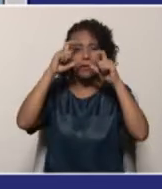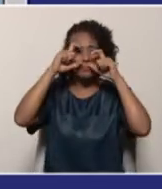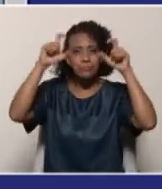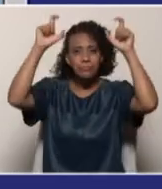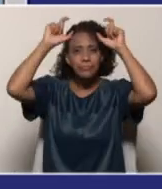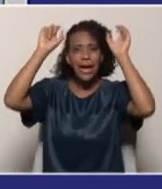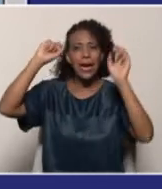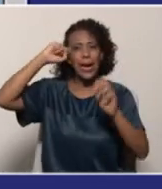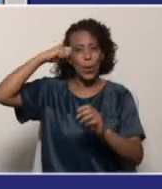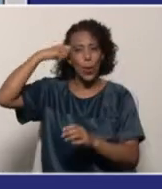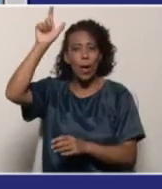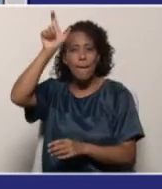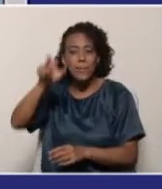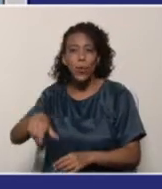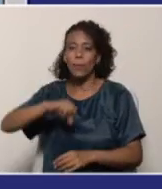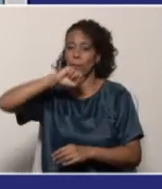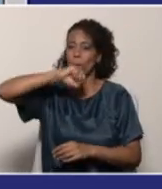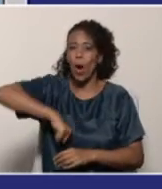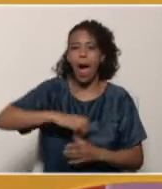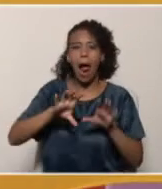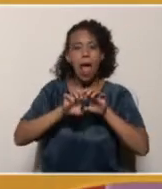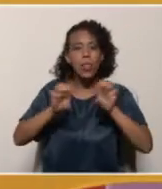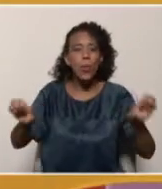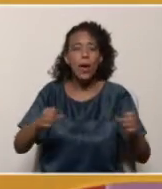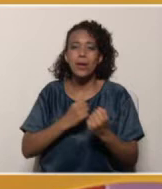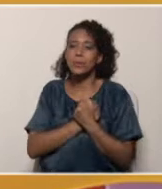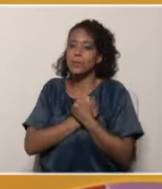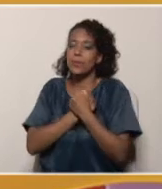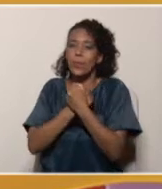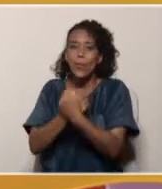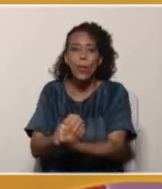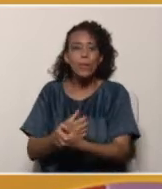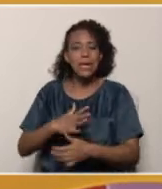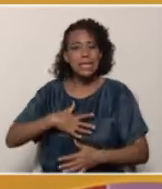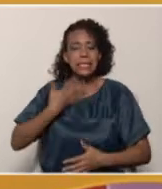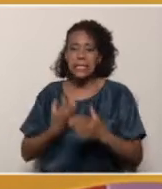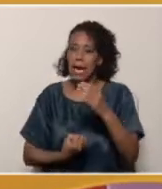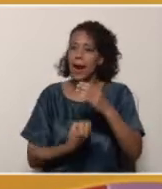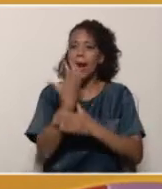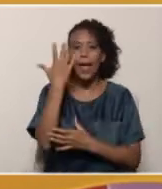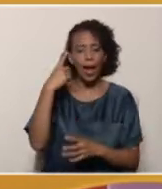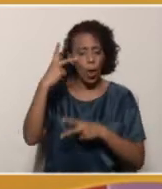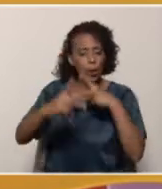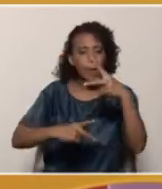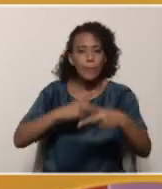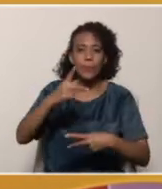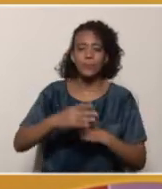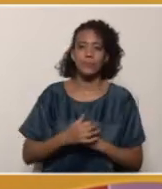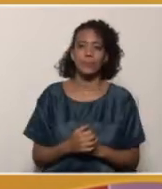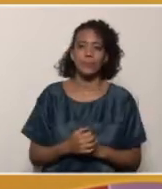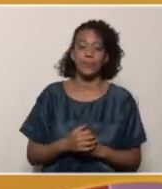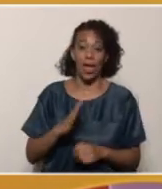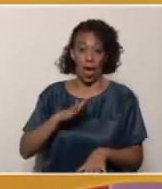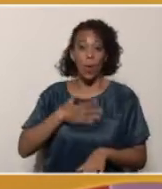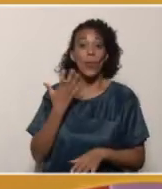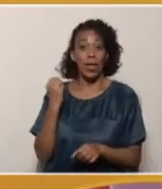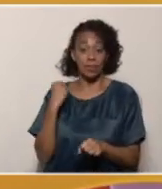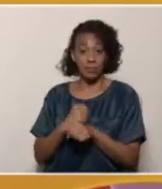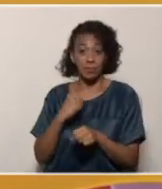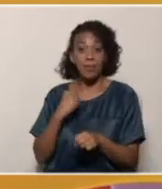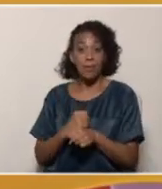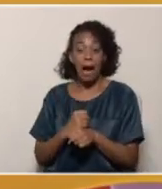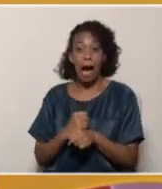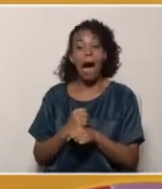importantísimo, amando la educación y demostrándolo dentro de lo que se crea y lo que se produce. El poder trabajar también